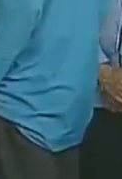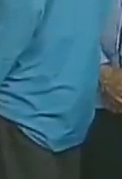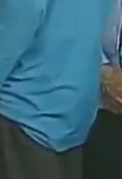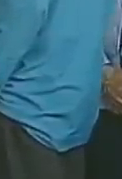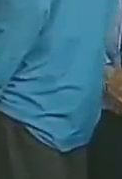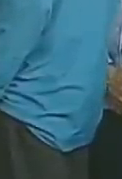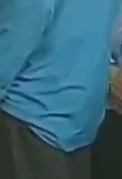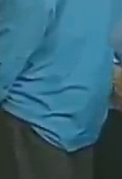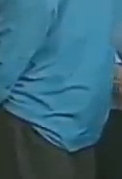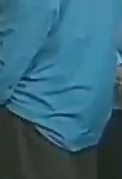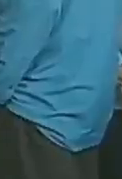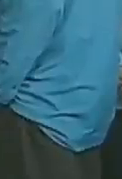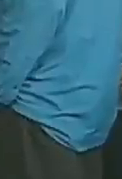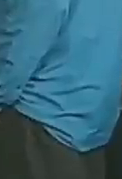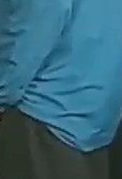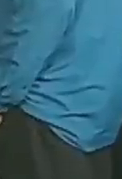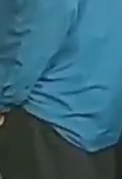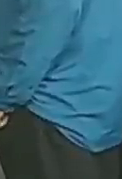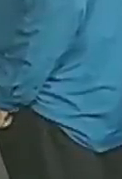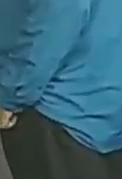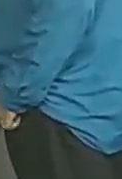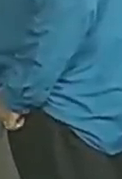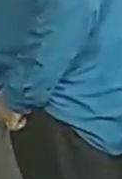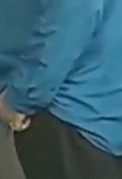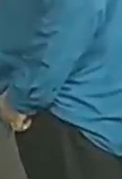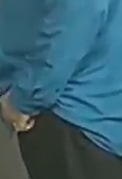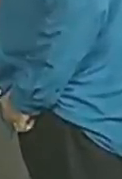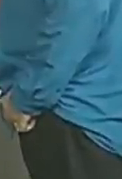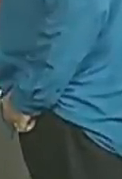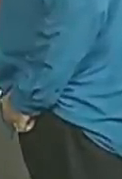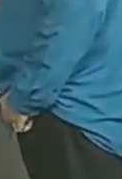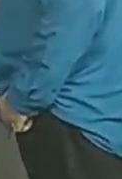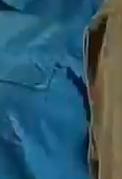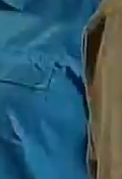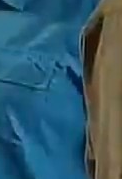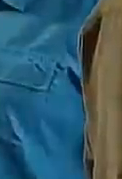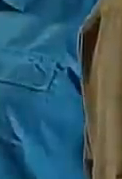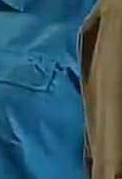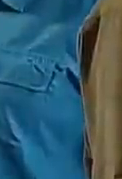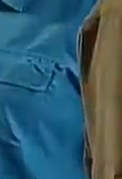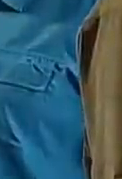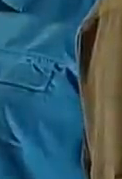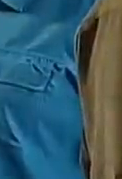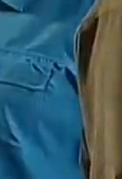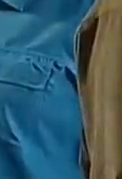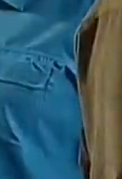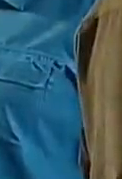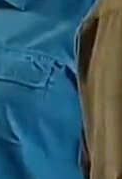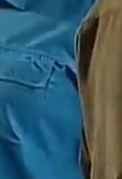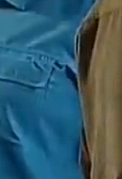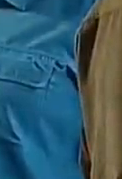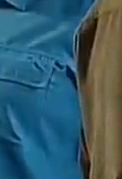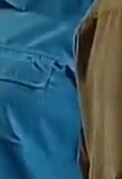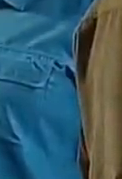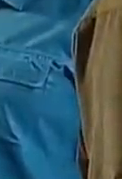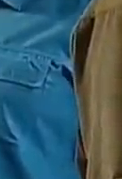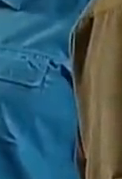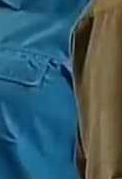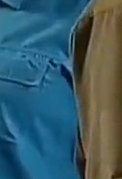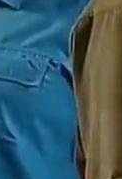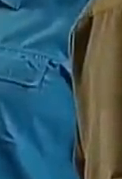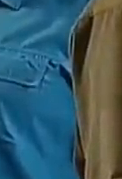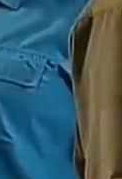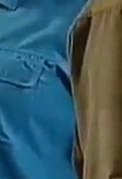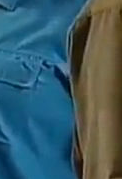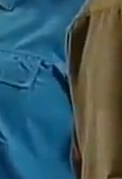en ganar este premio internacional de novela Rómulo Gallegos. En 2001 su novela Letargo fue finalista del